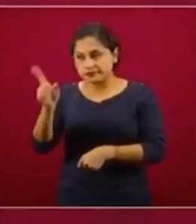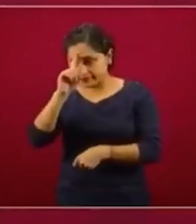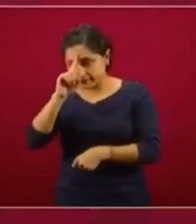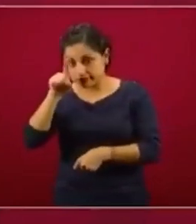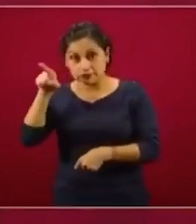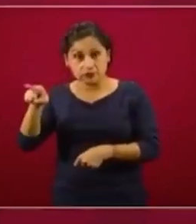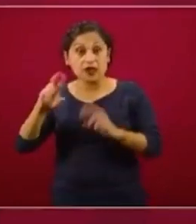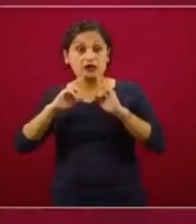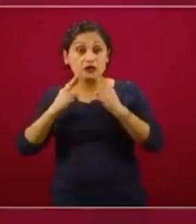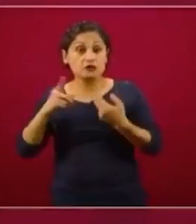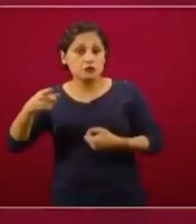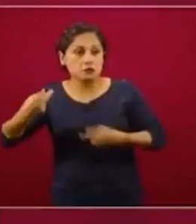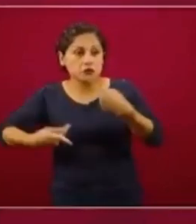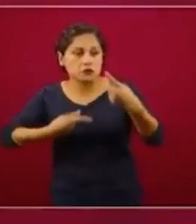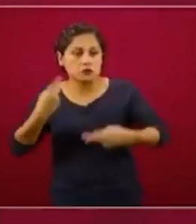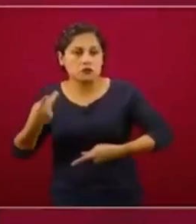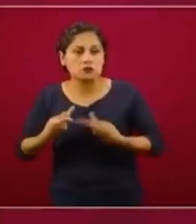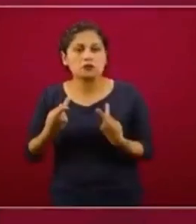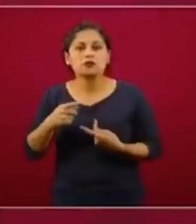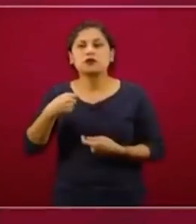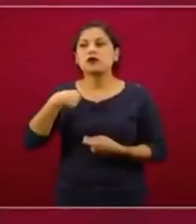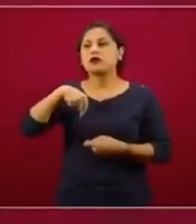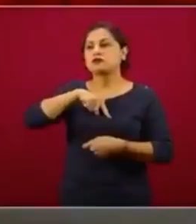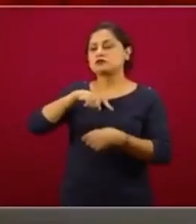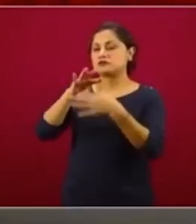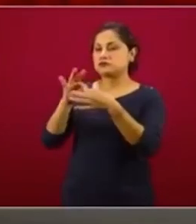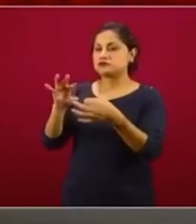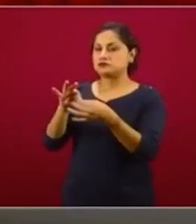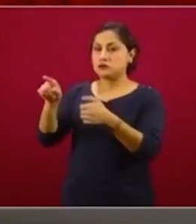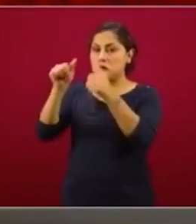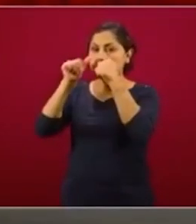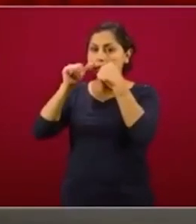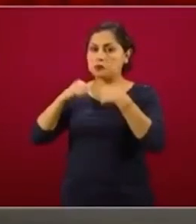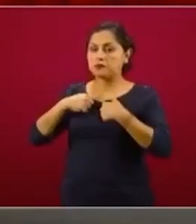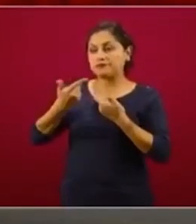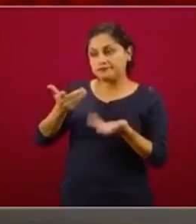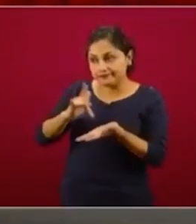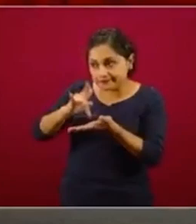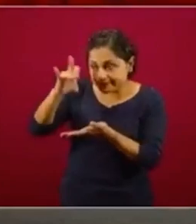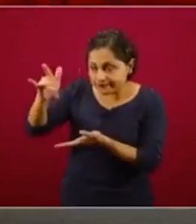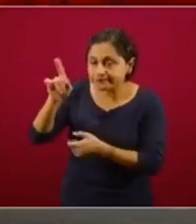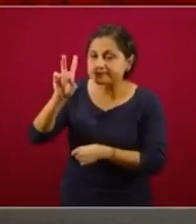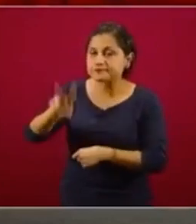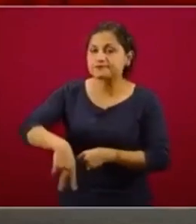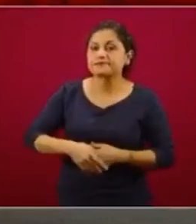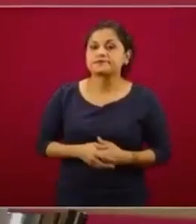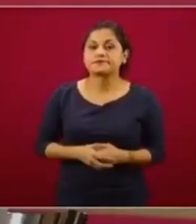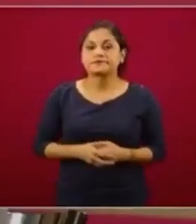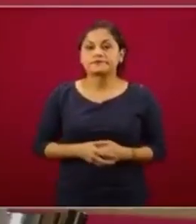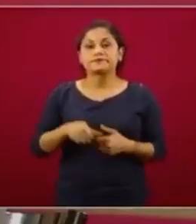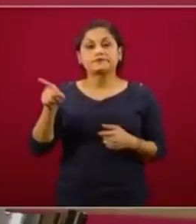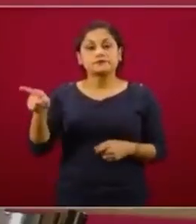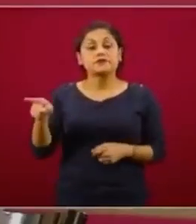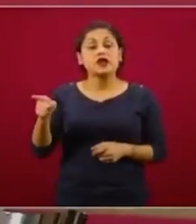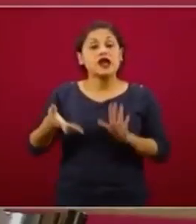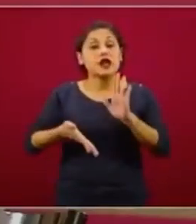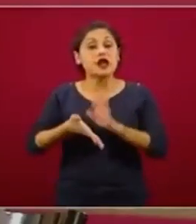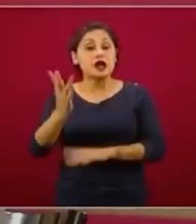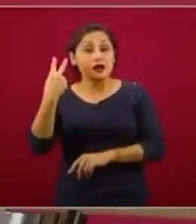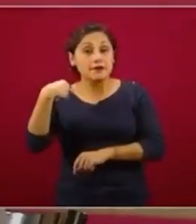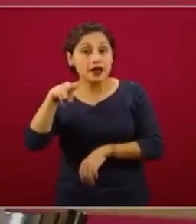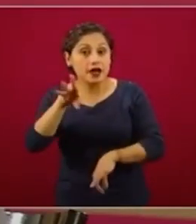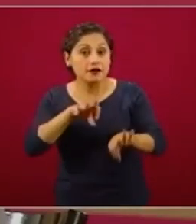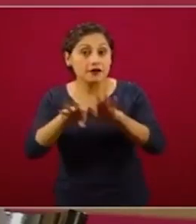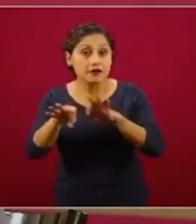médicos, digan, y nos escucha con mucha atención, lo cual agradezco mucho. Entonces, ¿por qué debe salir el presidente? Porque